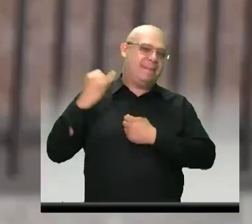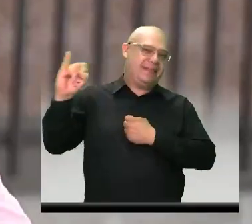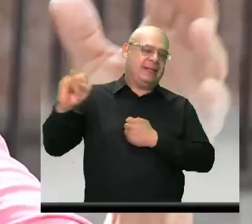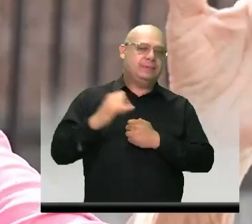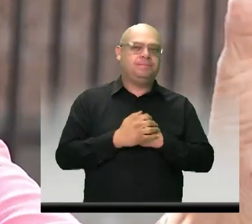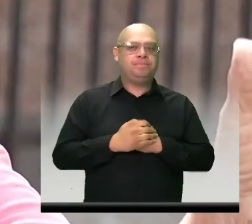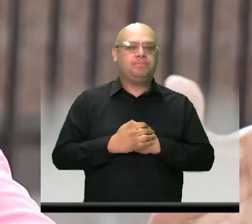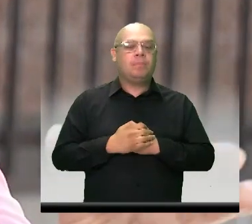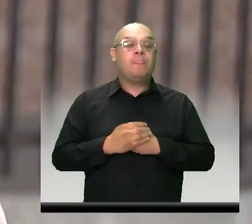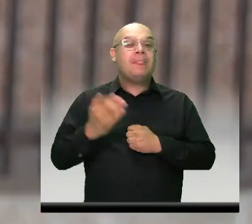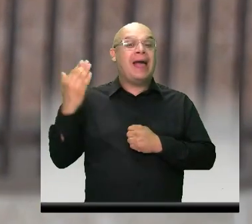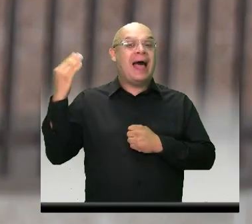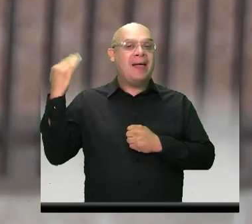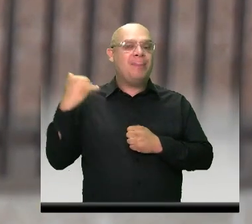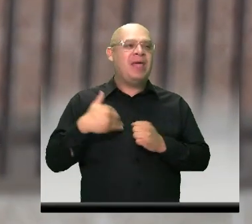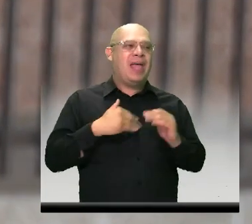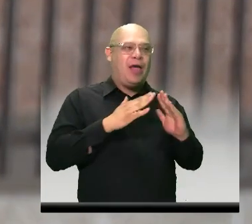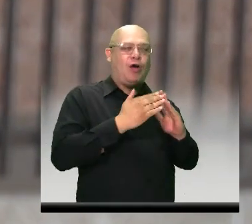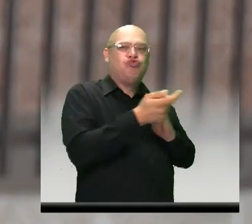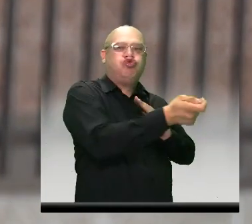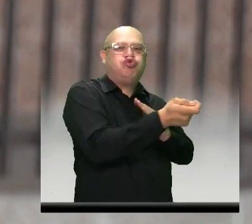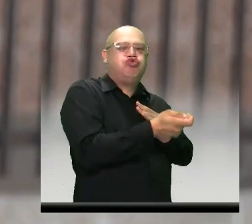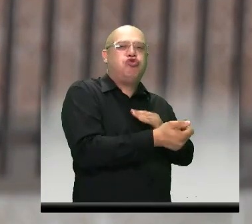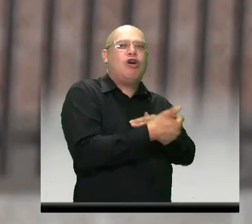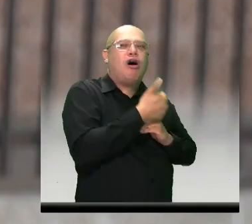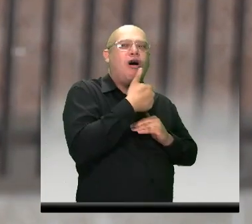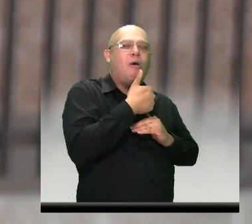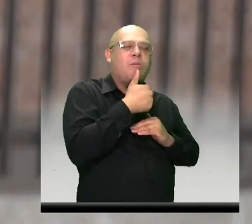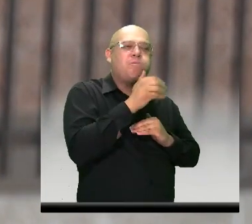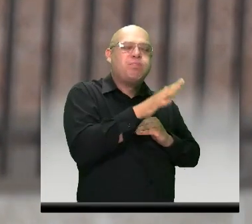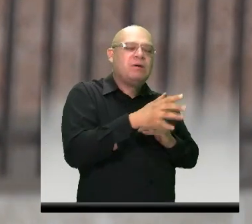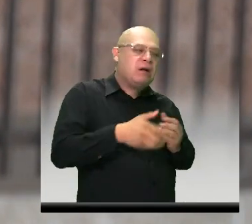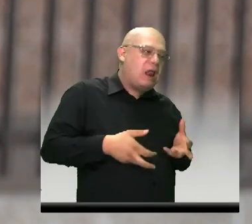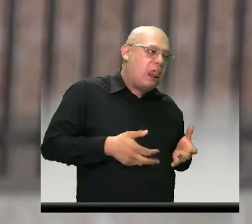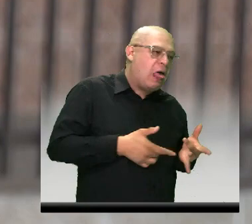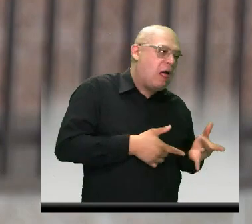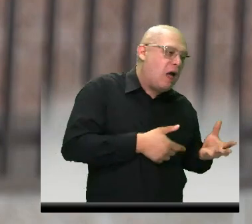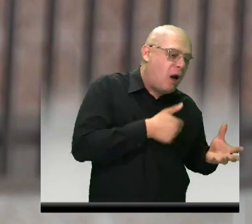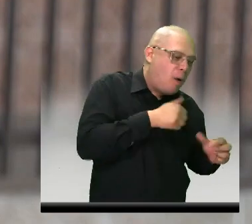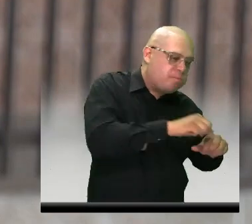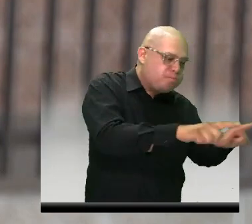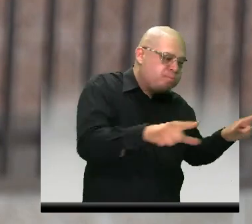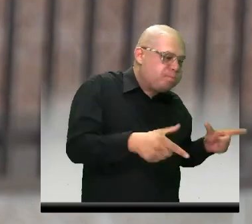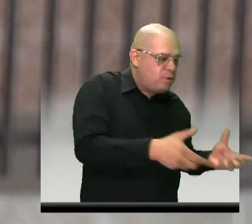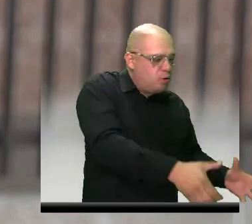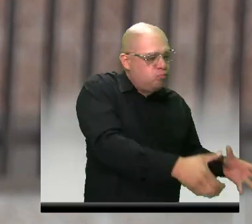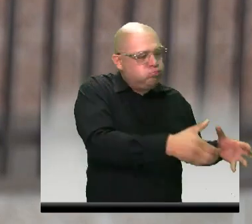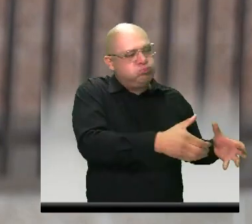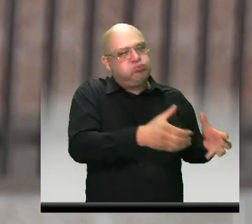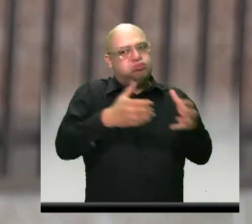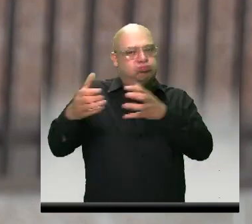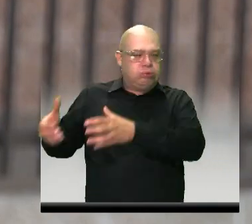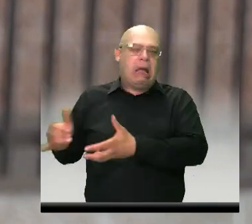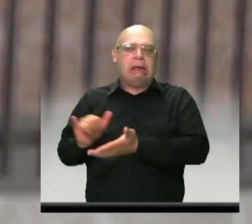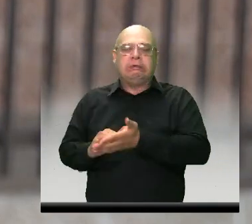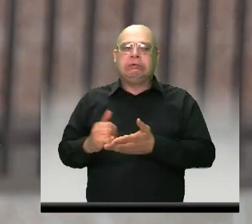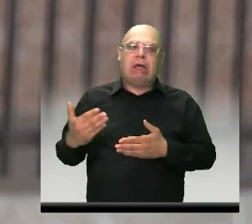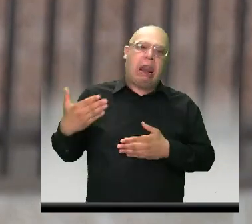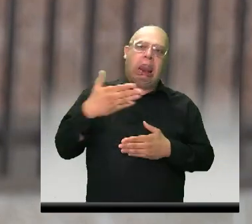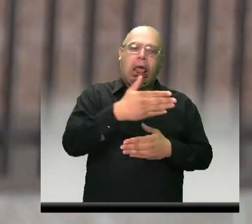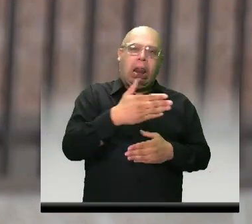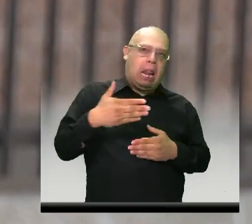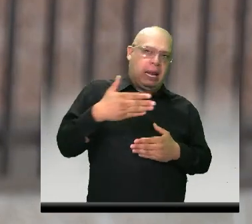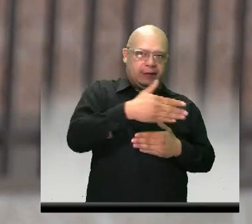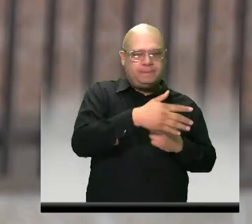donde unos vecinos que tienen todavía lago de agua o aljibe. Y los que